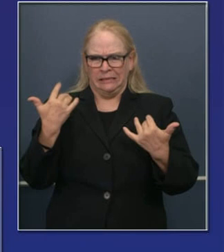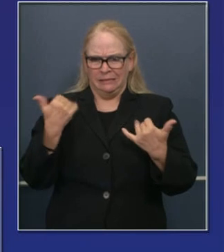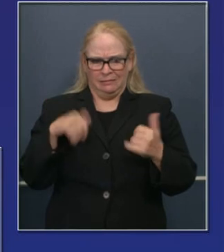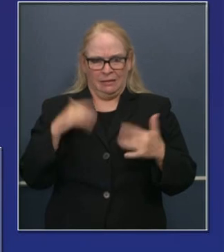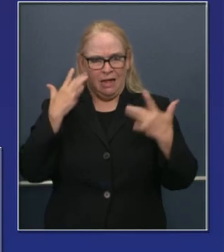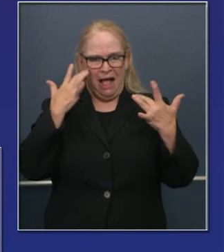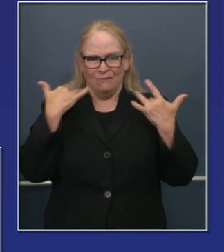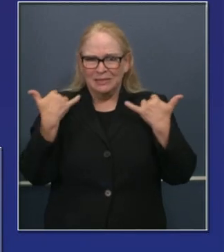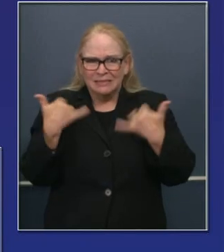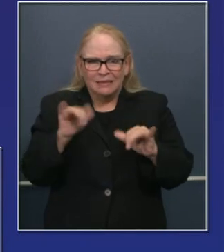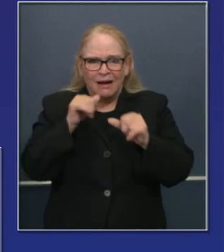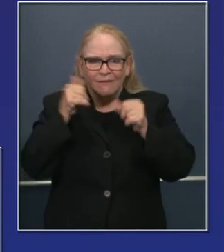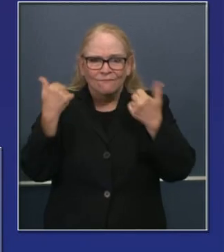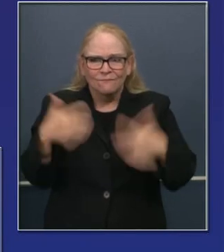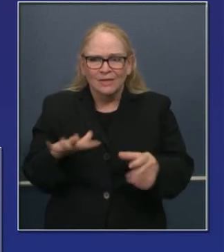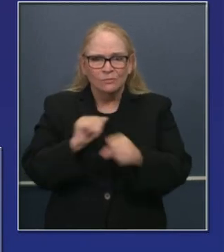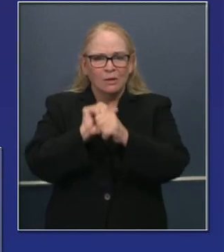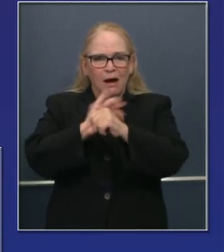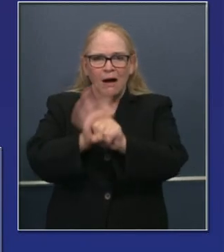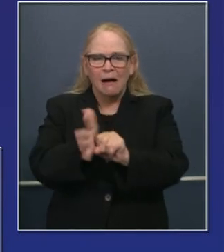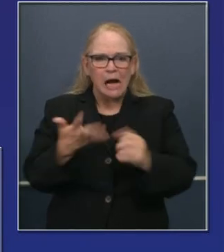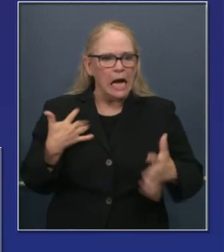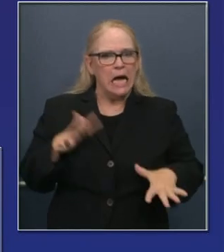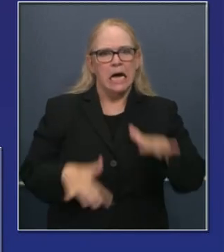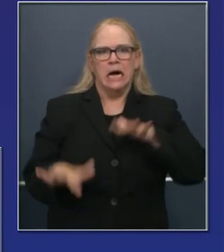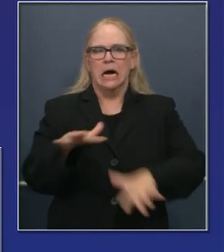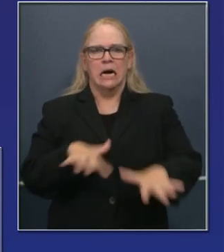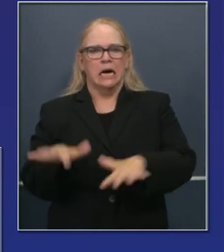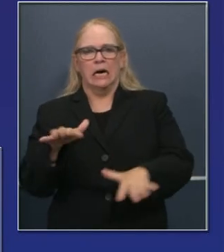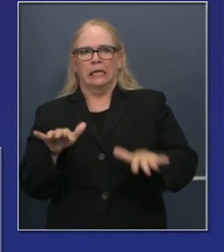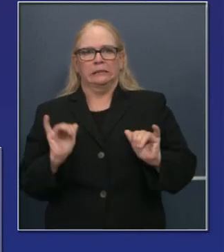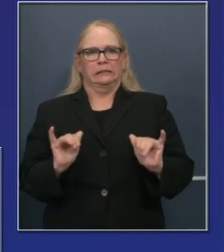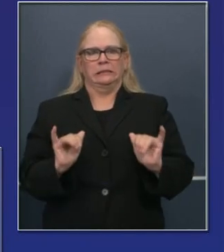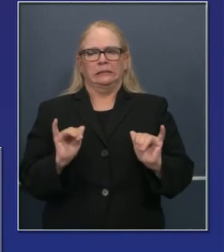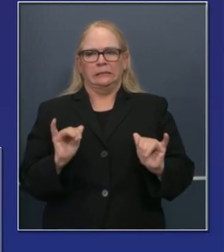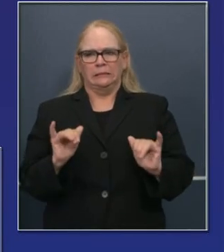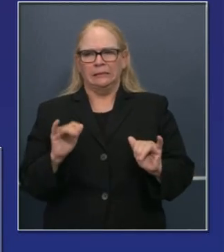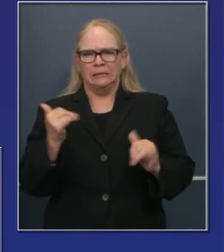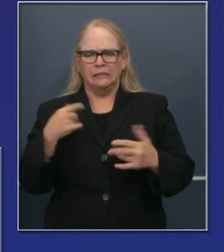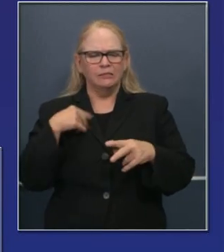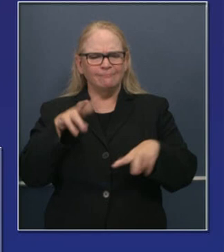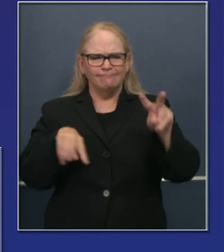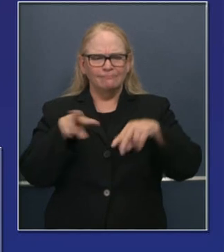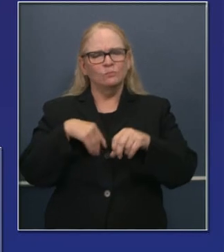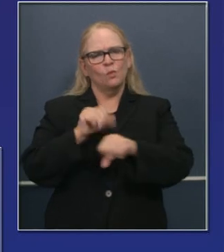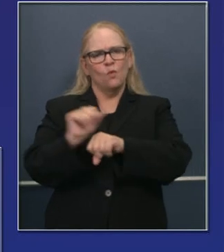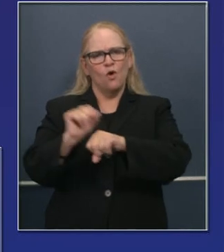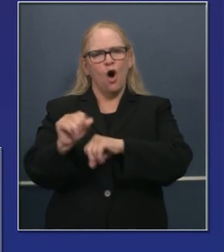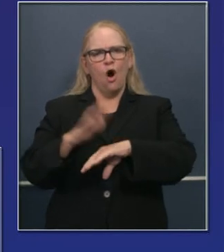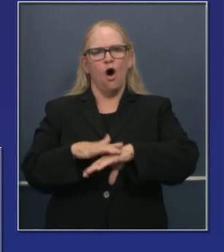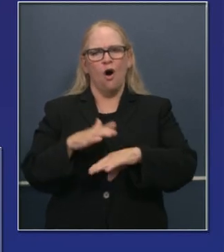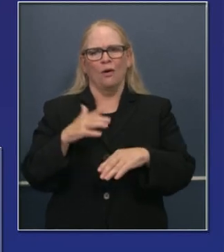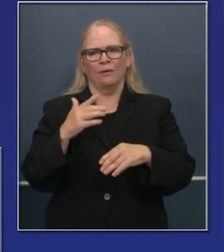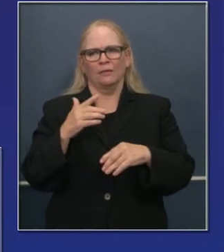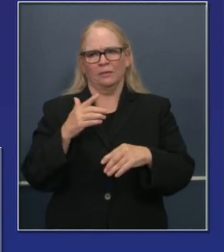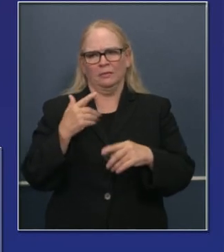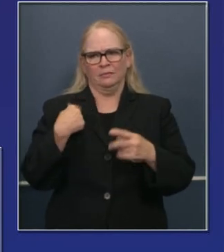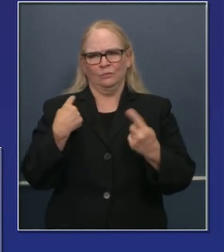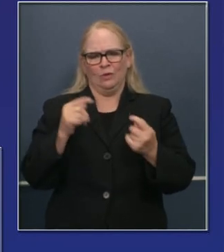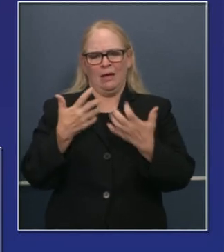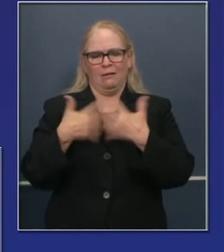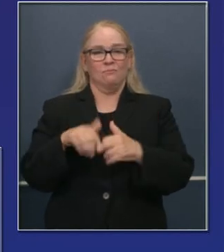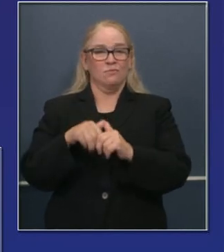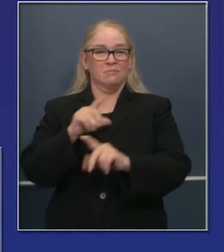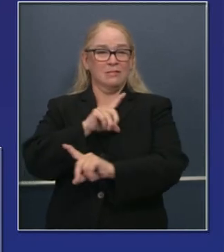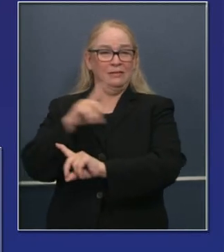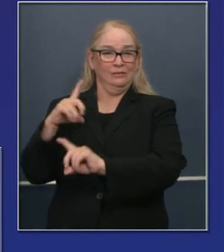desalojos, por lo menos aquí en el Estado de California. Tenemos un enfoque agudo sobre esto. Sobre el tiempo, hemos estado